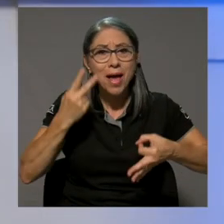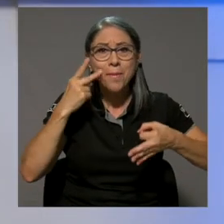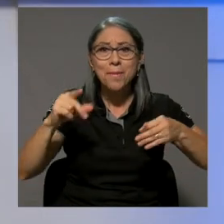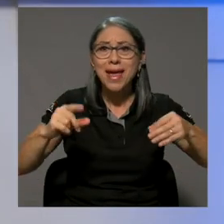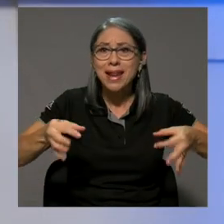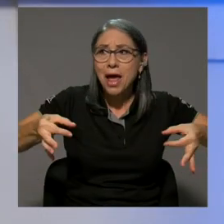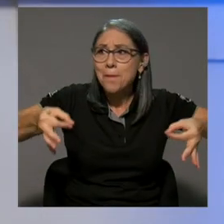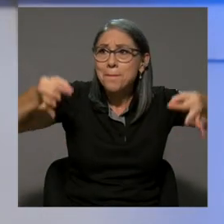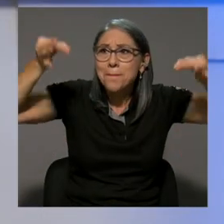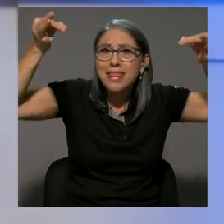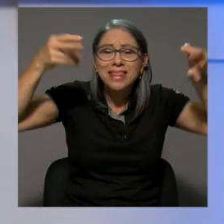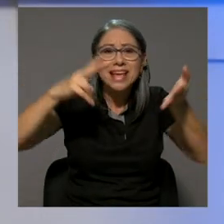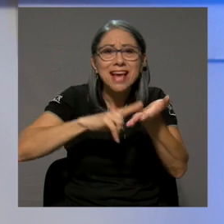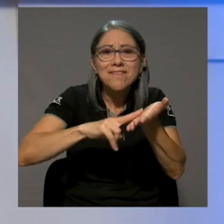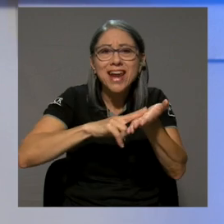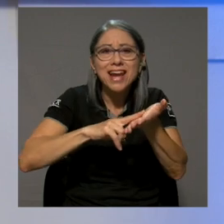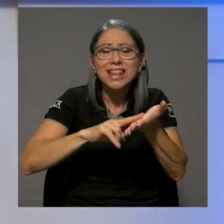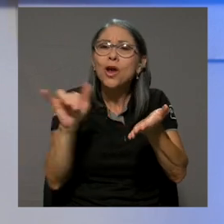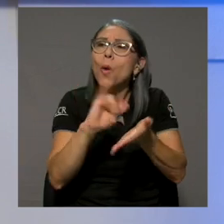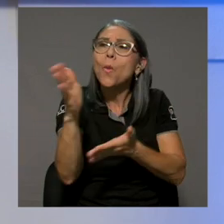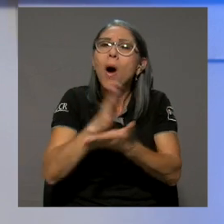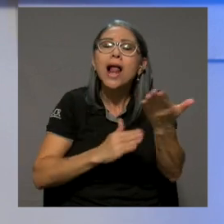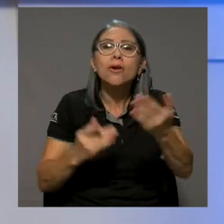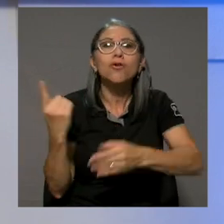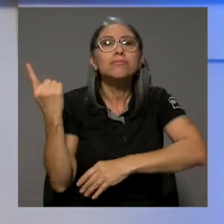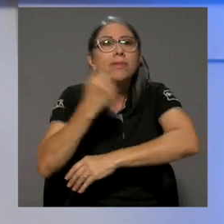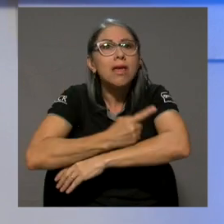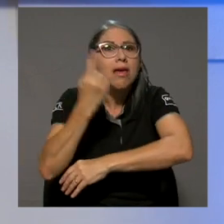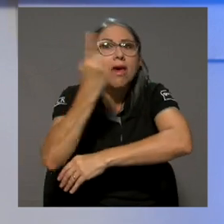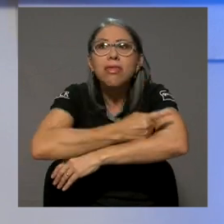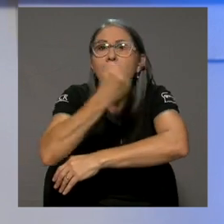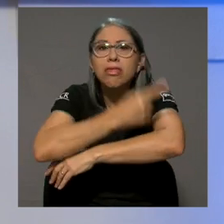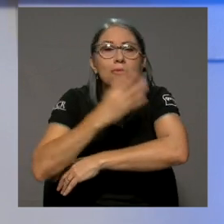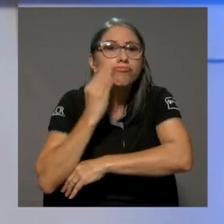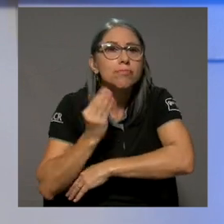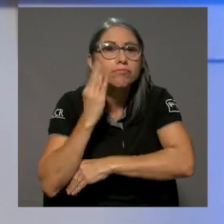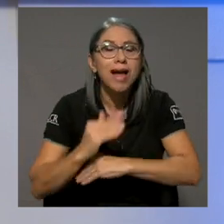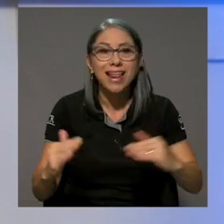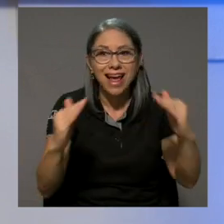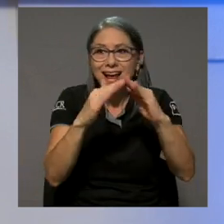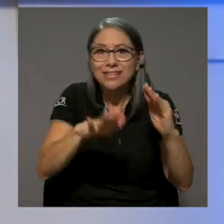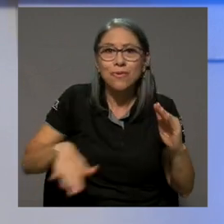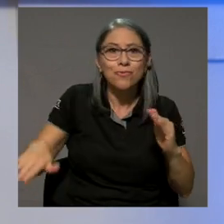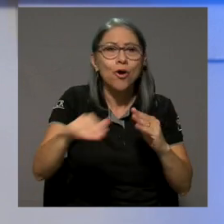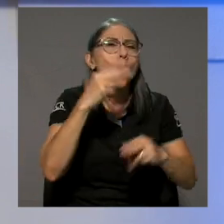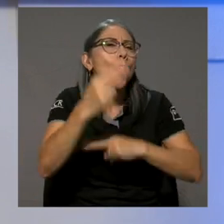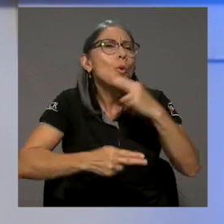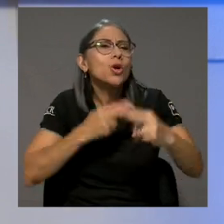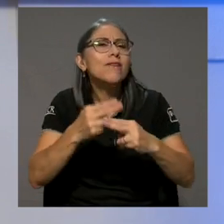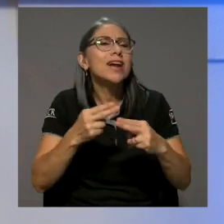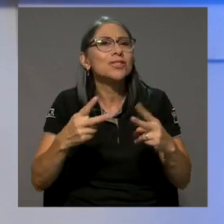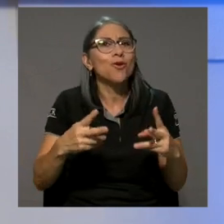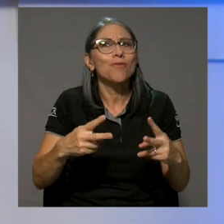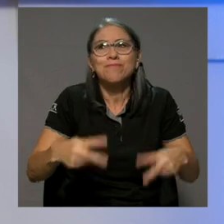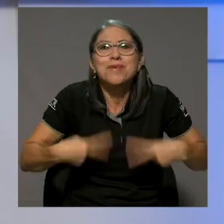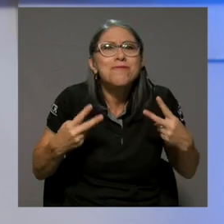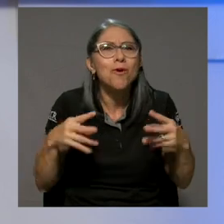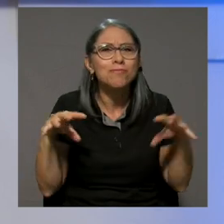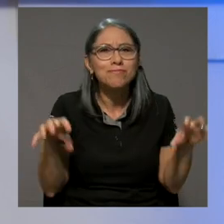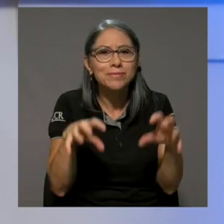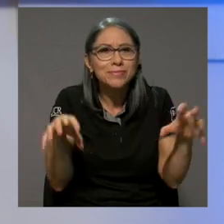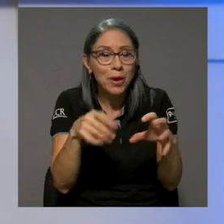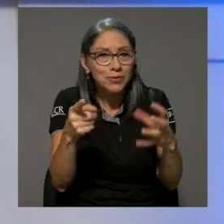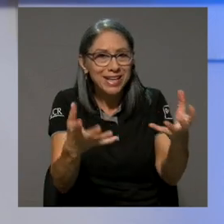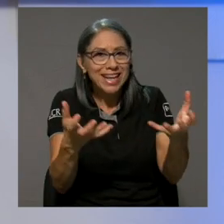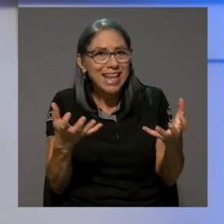ver la pantalla verde como algo del día a día, ¿verdad? En la casa de estos personajes y un universo como muy vivo. No sé si querías darle más